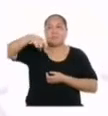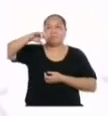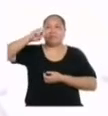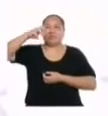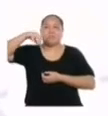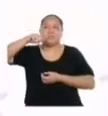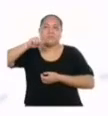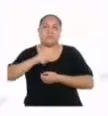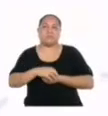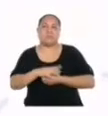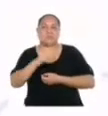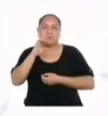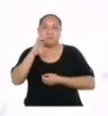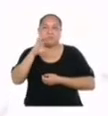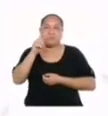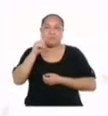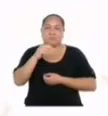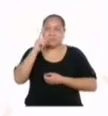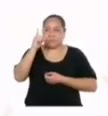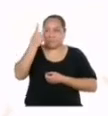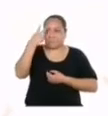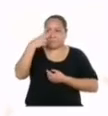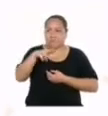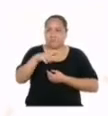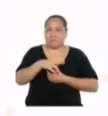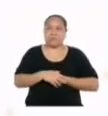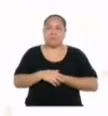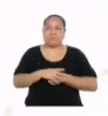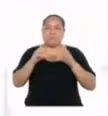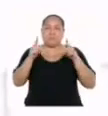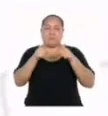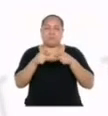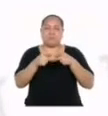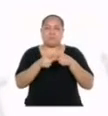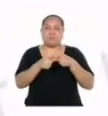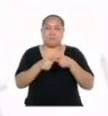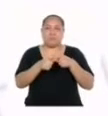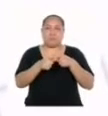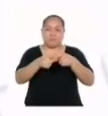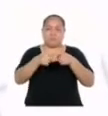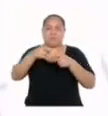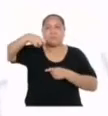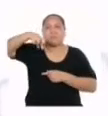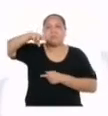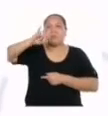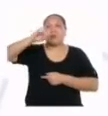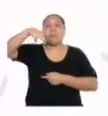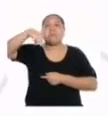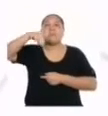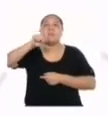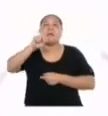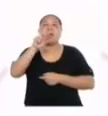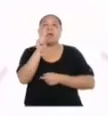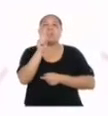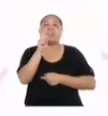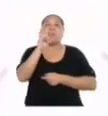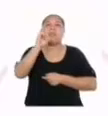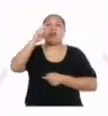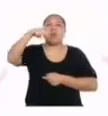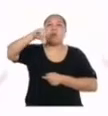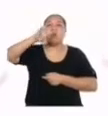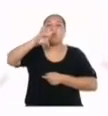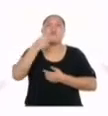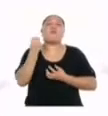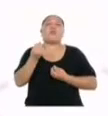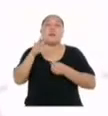prisma recto. Lo primero que ves es un prisma triangular. Lo llamamos así porque su base es un